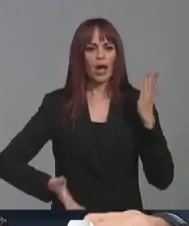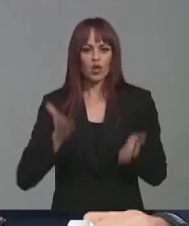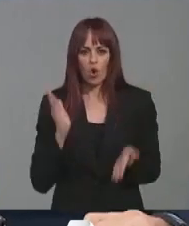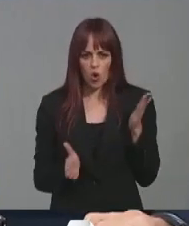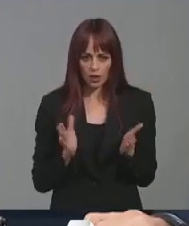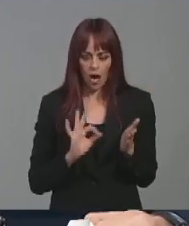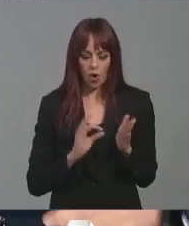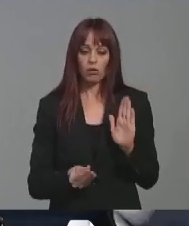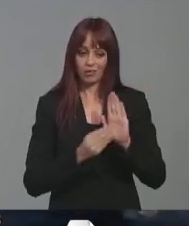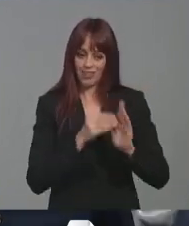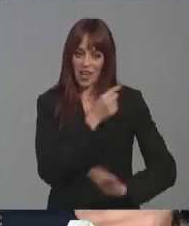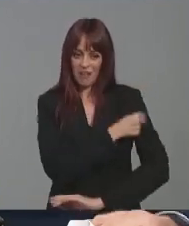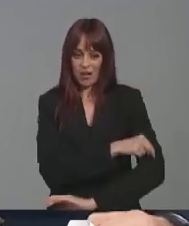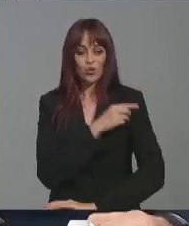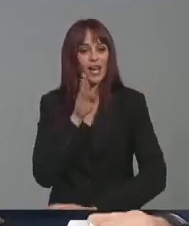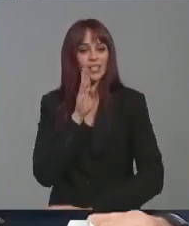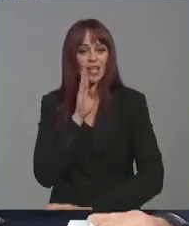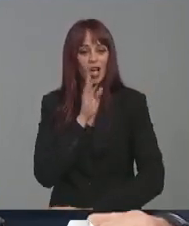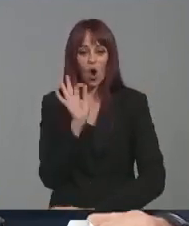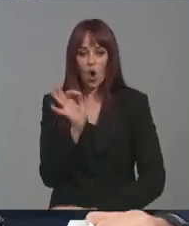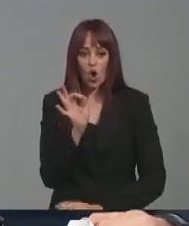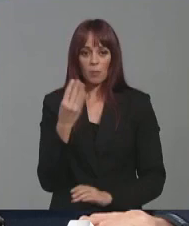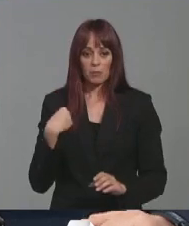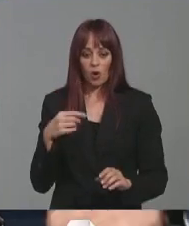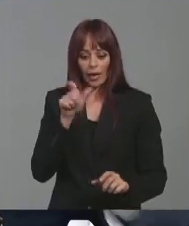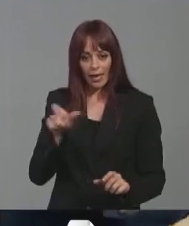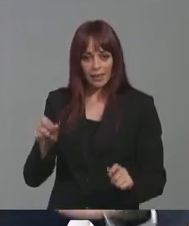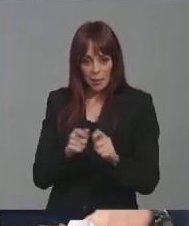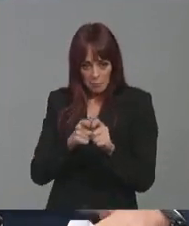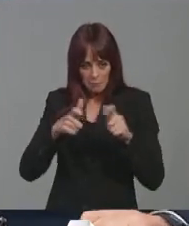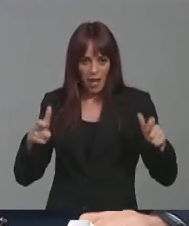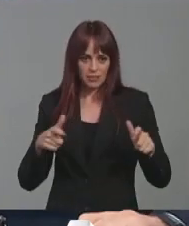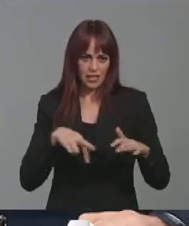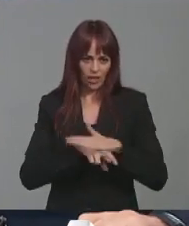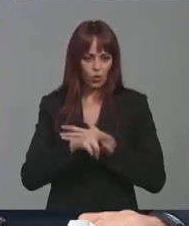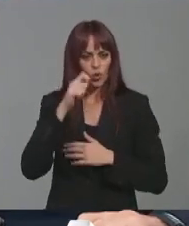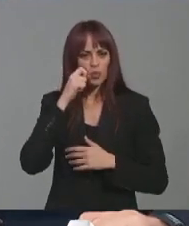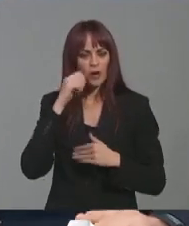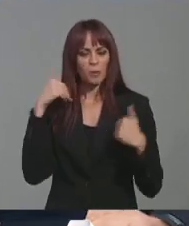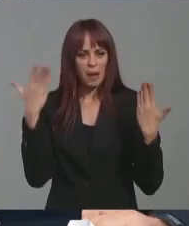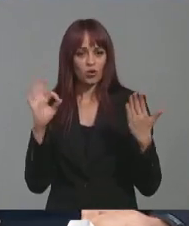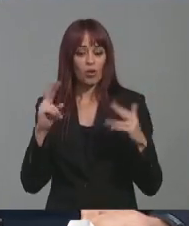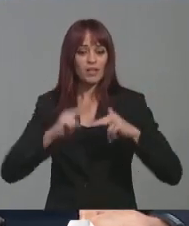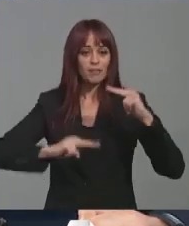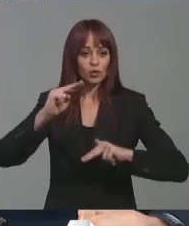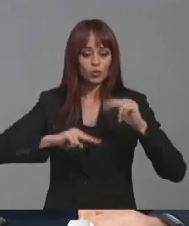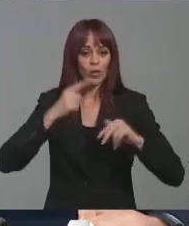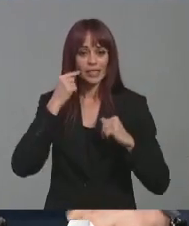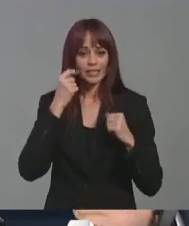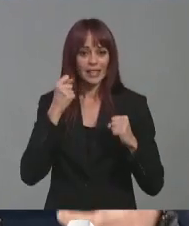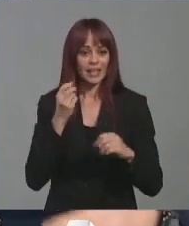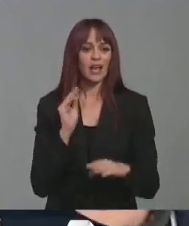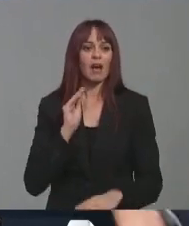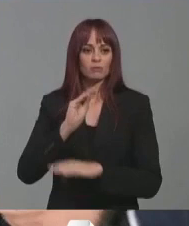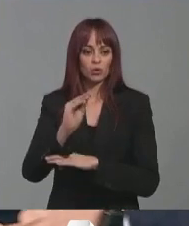incorporando las vacunas como le decía o aumentando las plantillas con recursos humanos o invirtiendo en infraestructuras sanitarias como